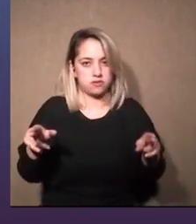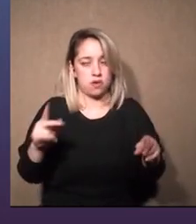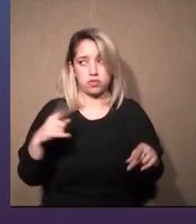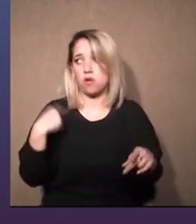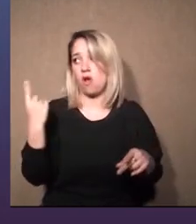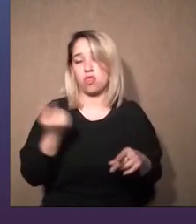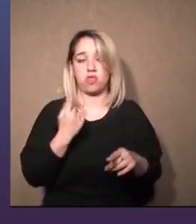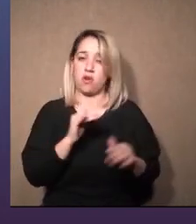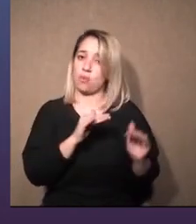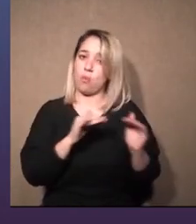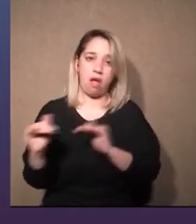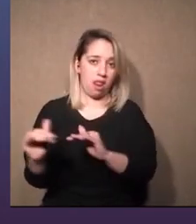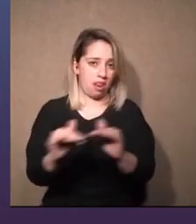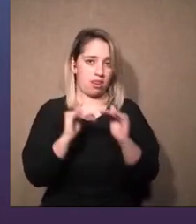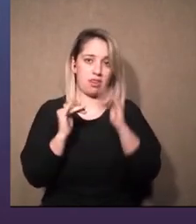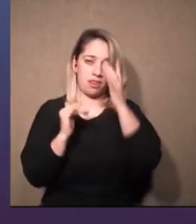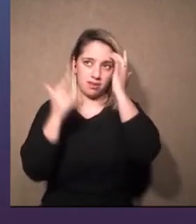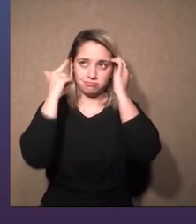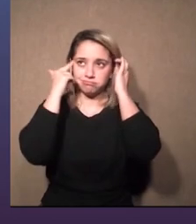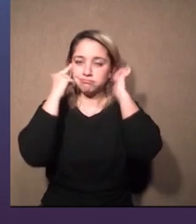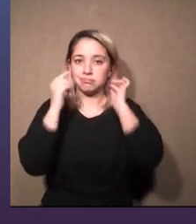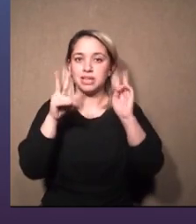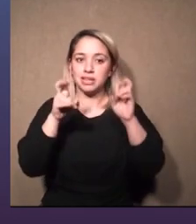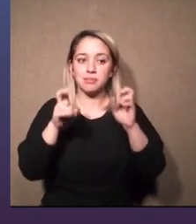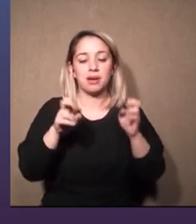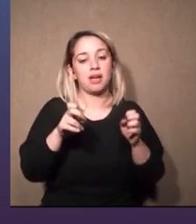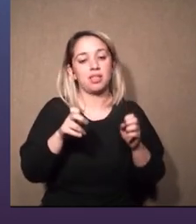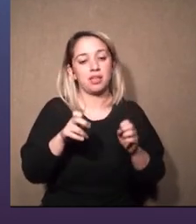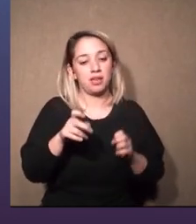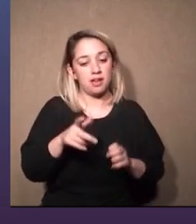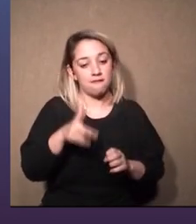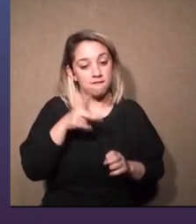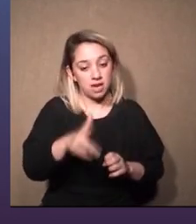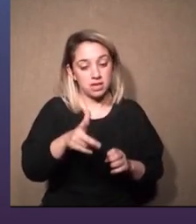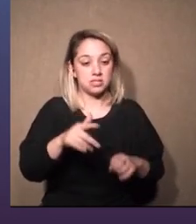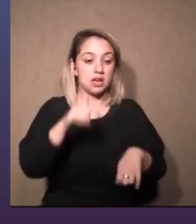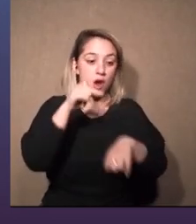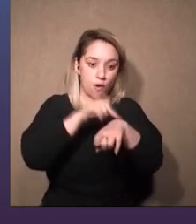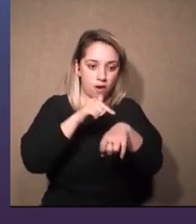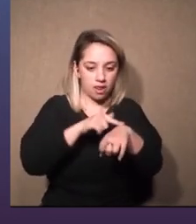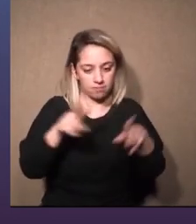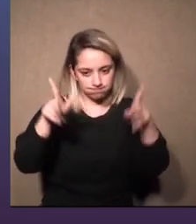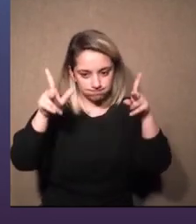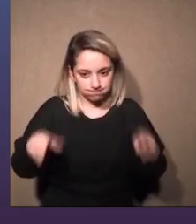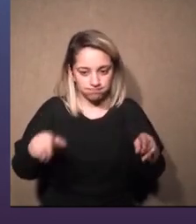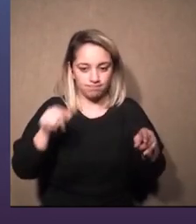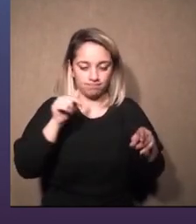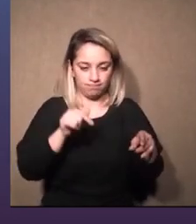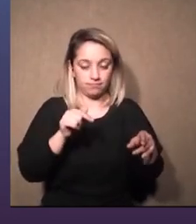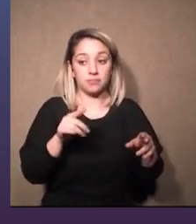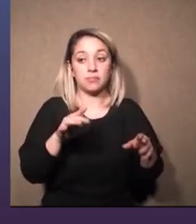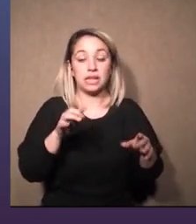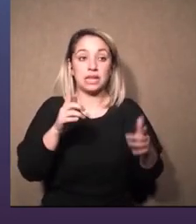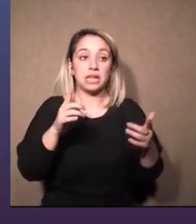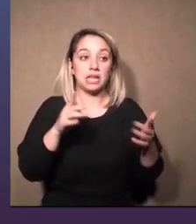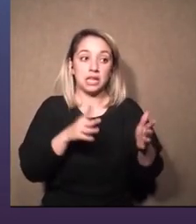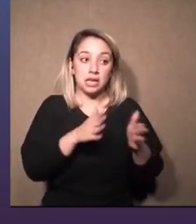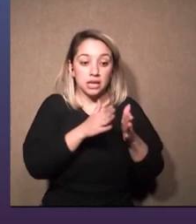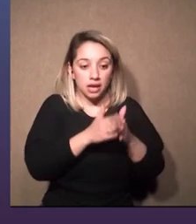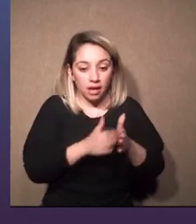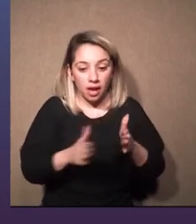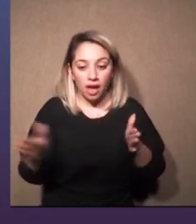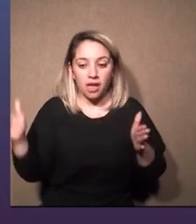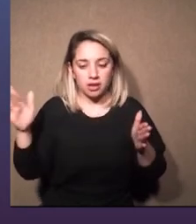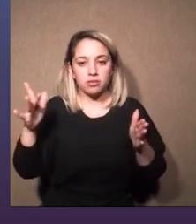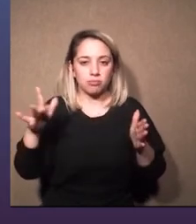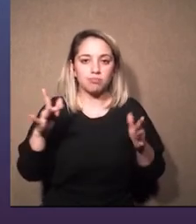compañeros a todos nos pasan primero trabajar ahí todo lo posible para que no pase después cuando pasan imprevistos hay que